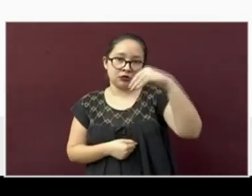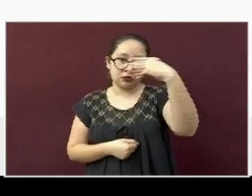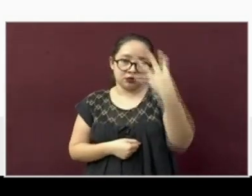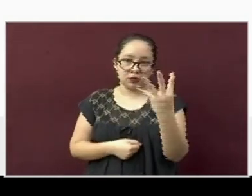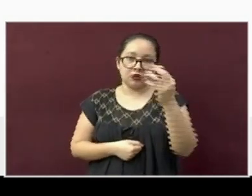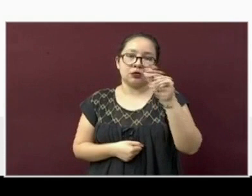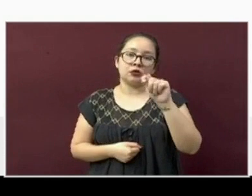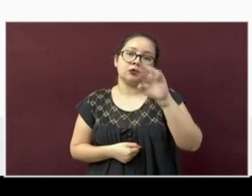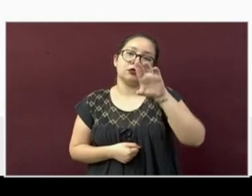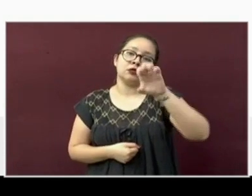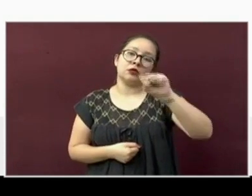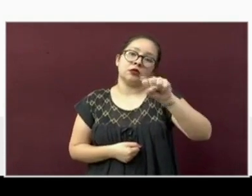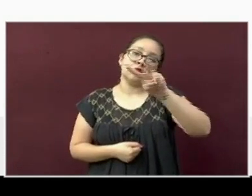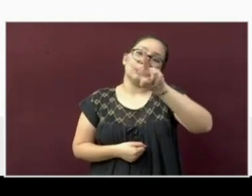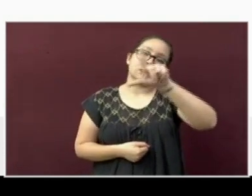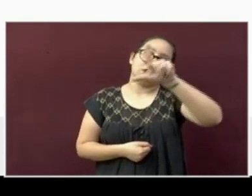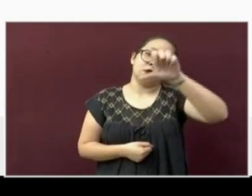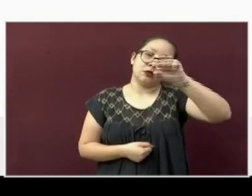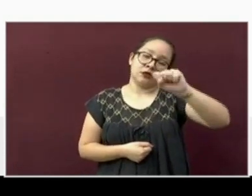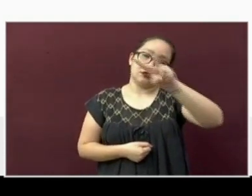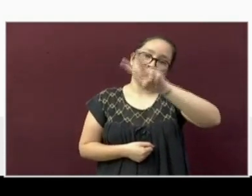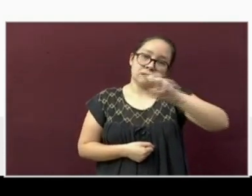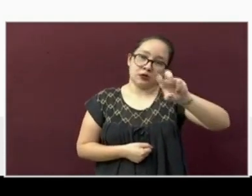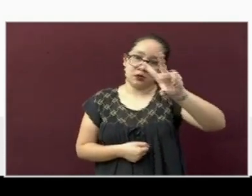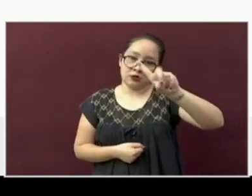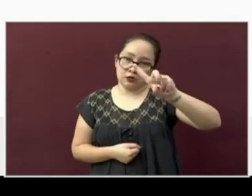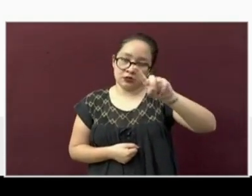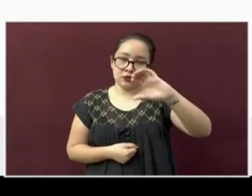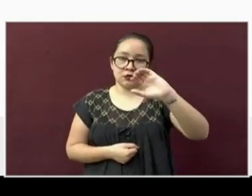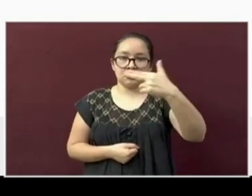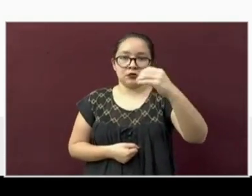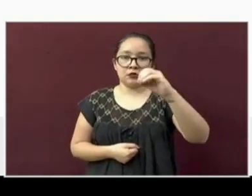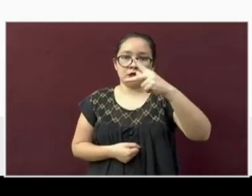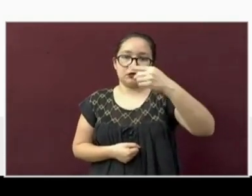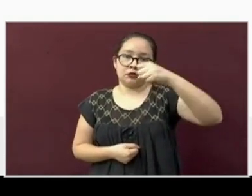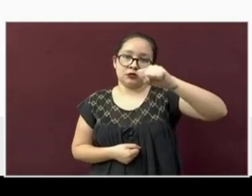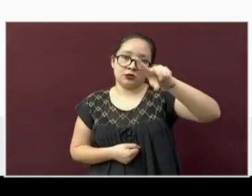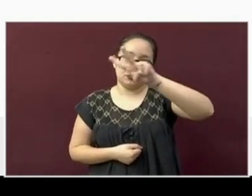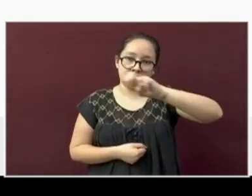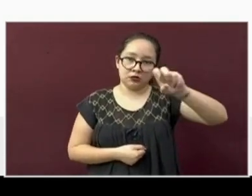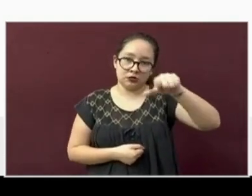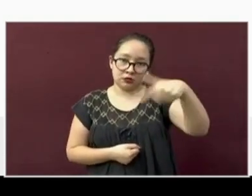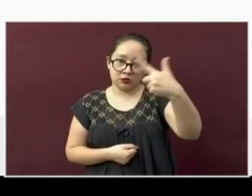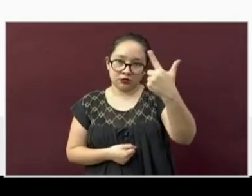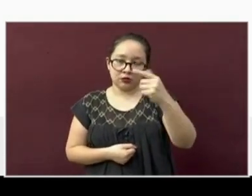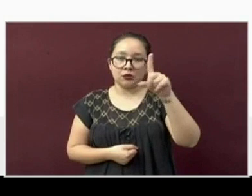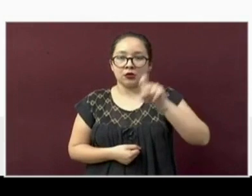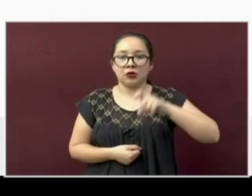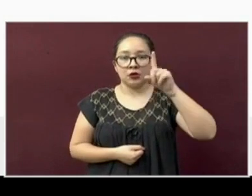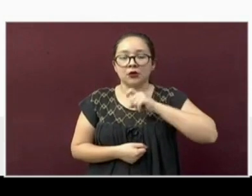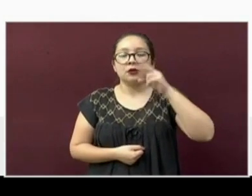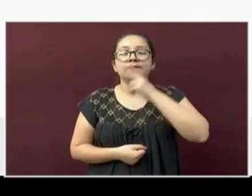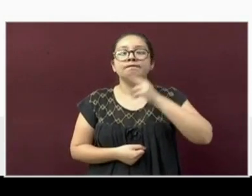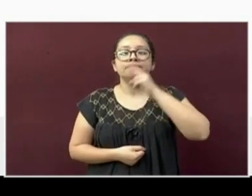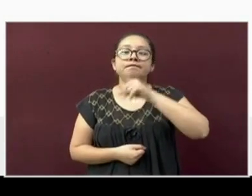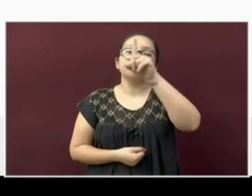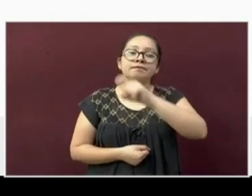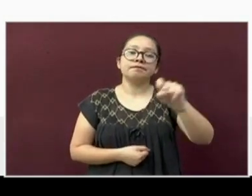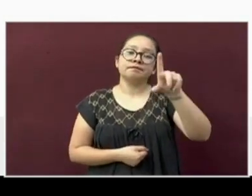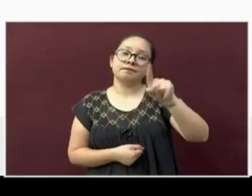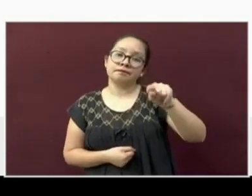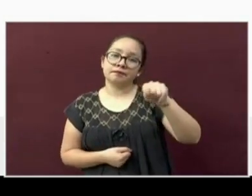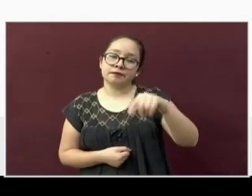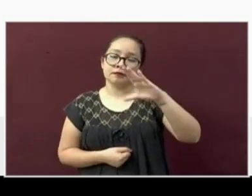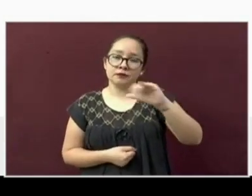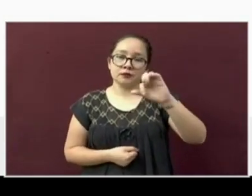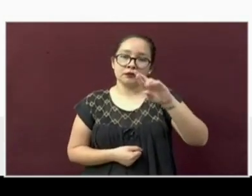Tres Valles doscientos treinta. Las Choapas doscientos doce. Aguadulce ciento setenta. Carlos